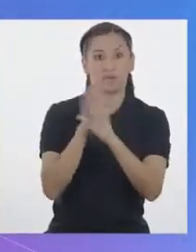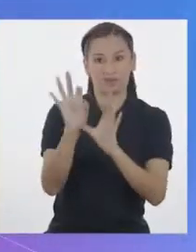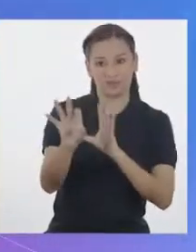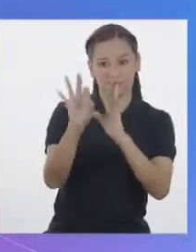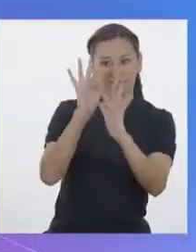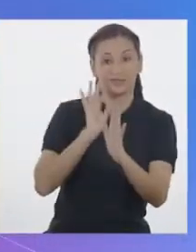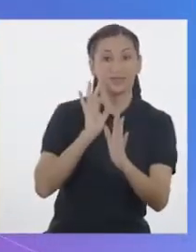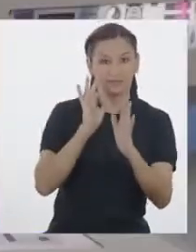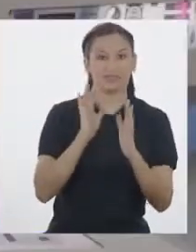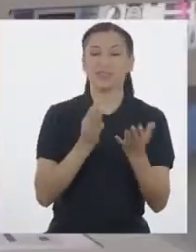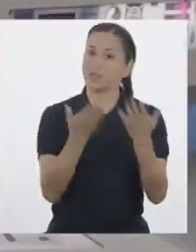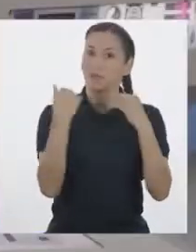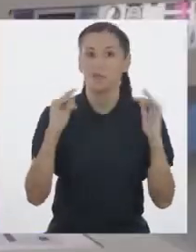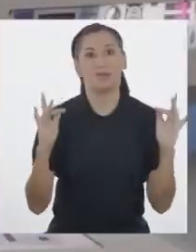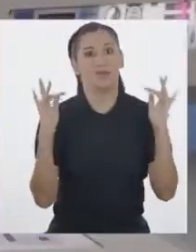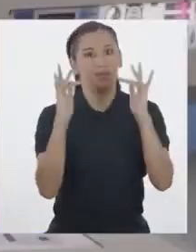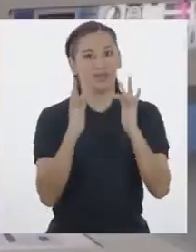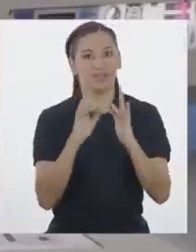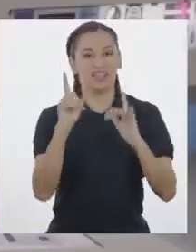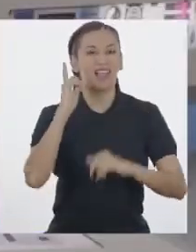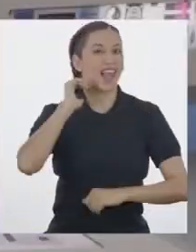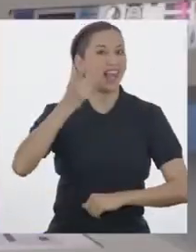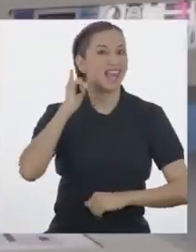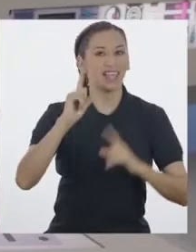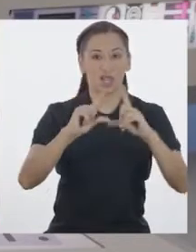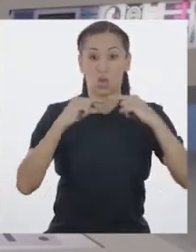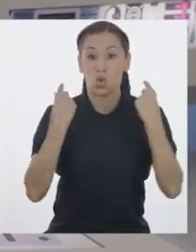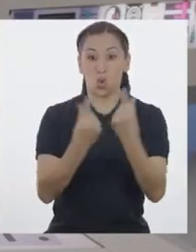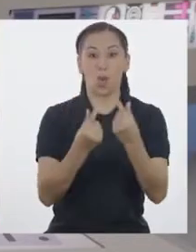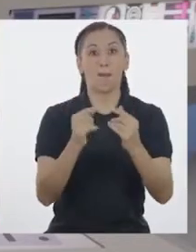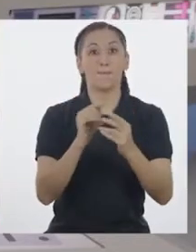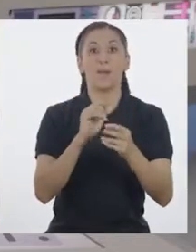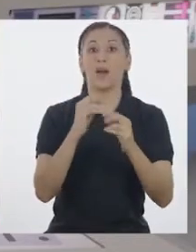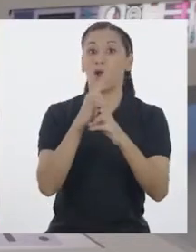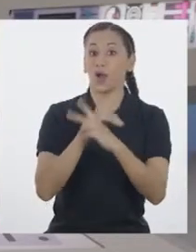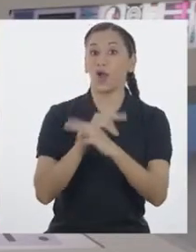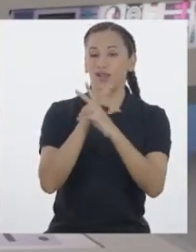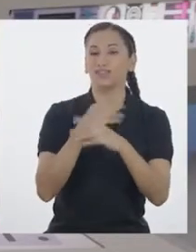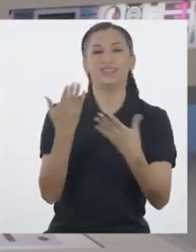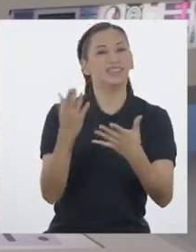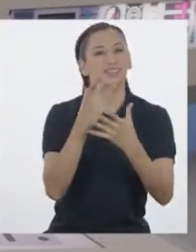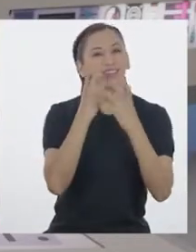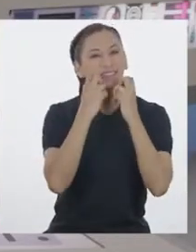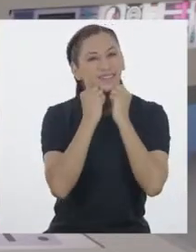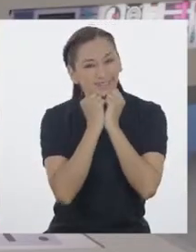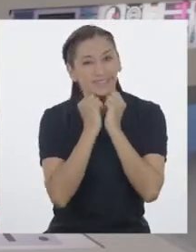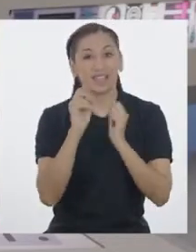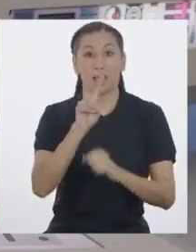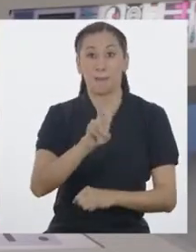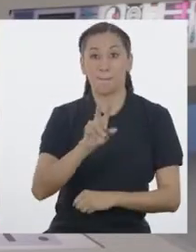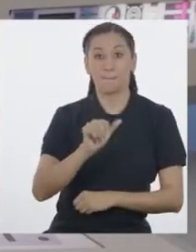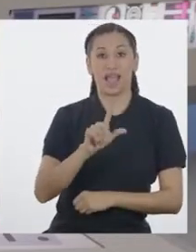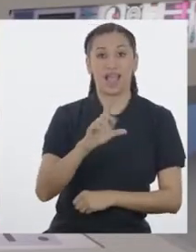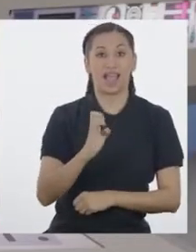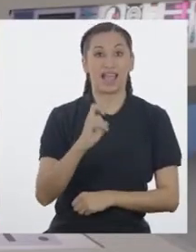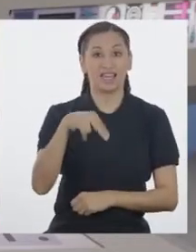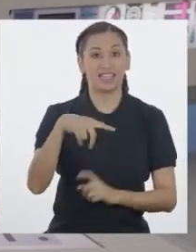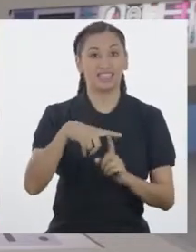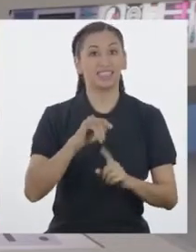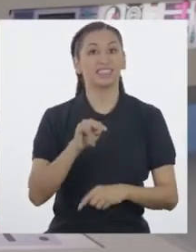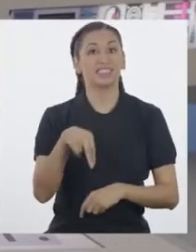sido convocado. Vamos a conectarnos con el líder del equipo Vizcacha, nuestro querido Valentín.